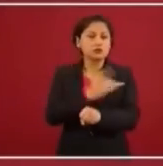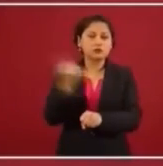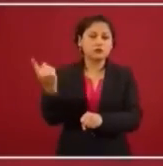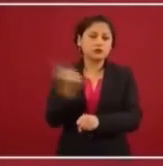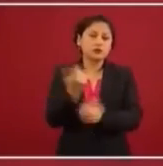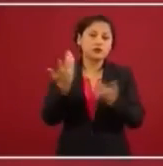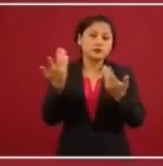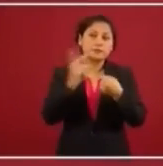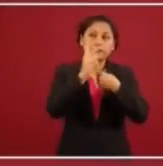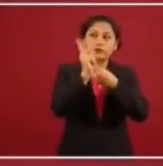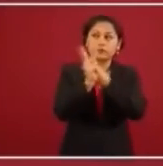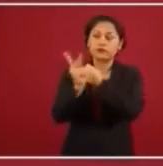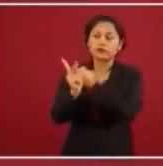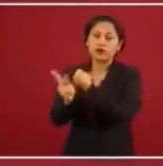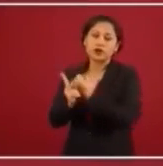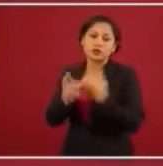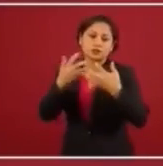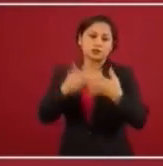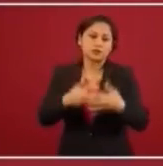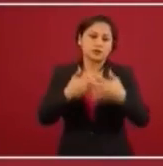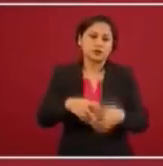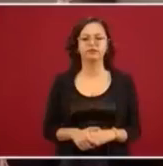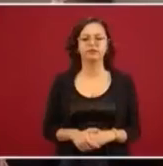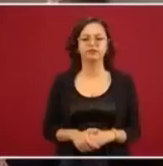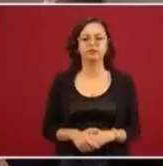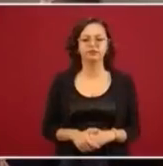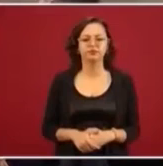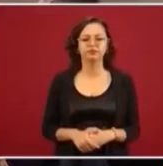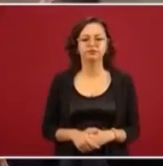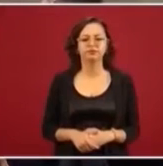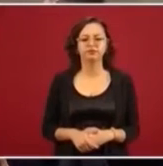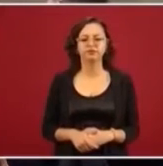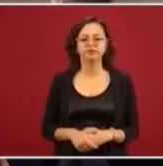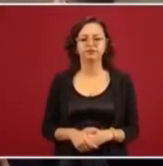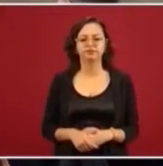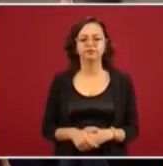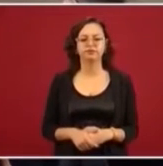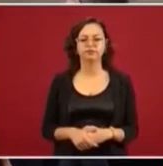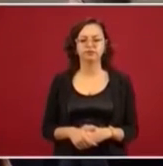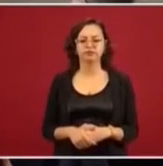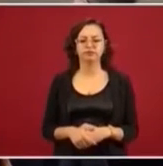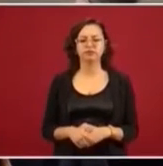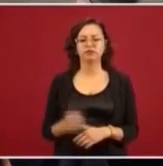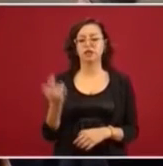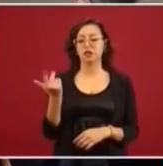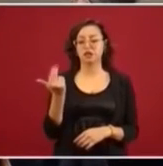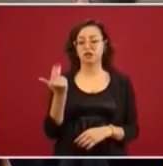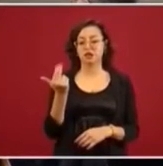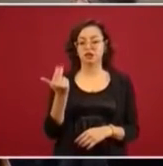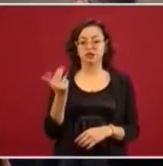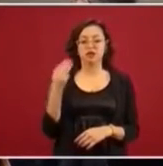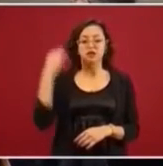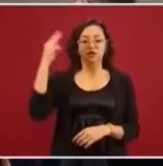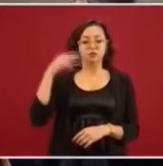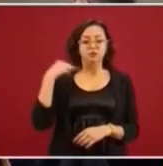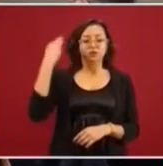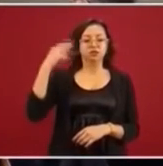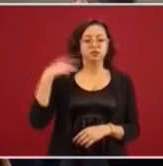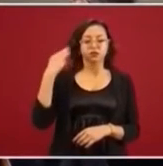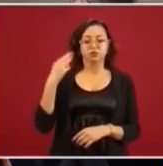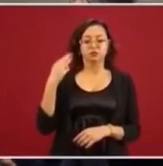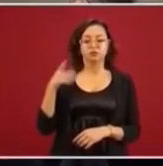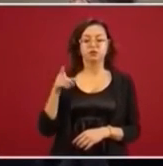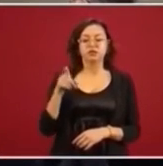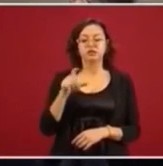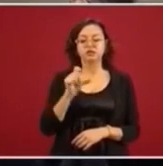es el que va de salida o ya salió o casi ya salió. El día 25 de marzo, a solicitud de la